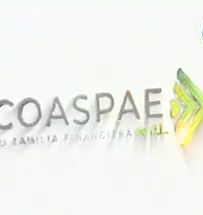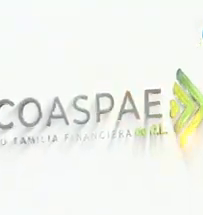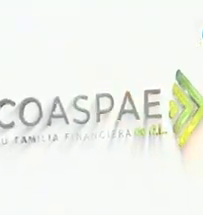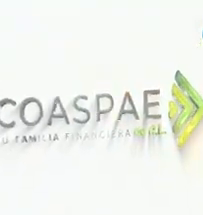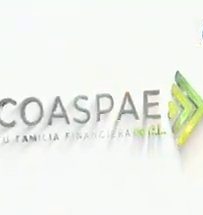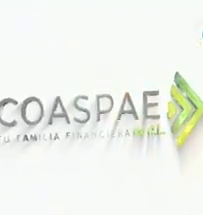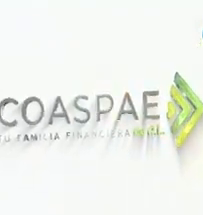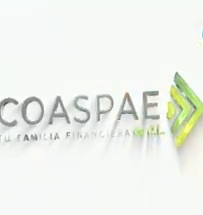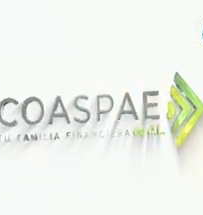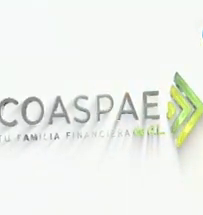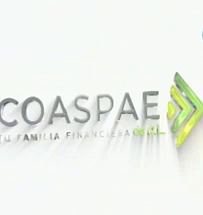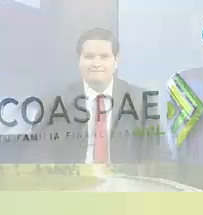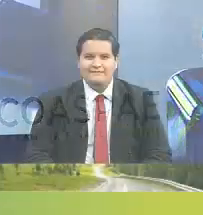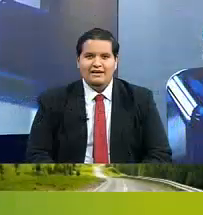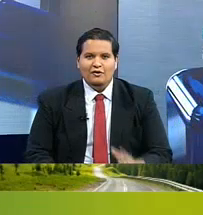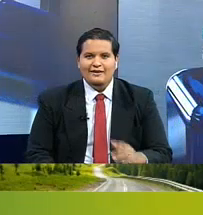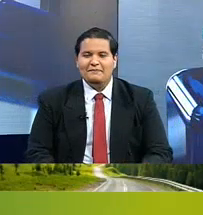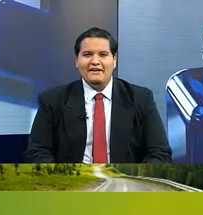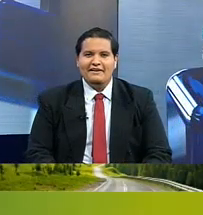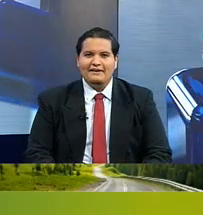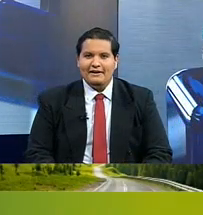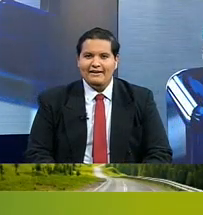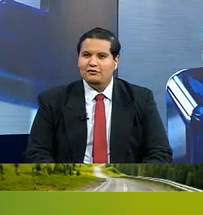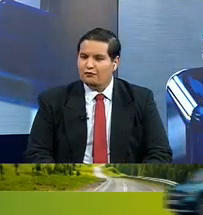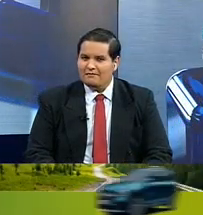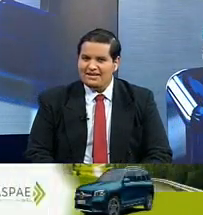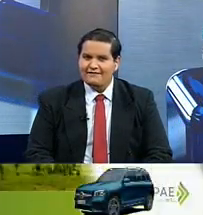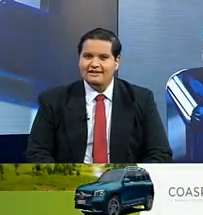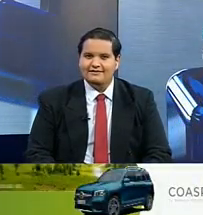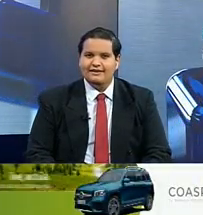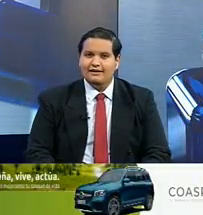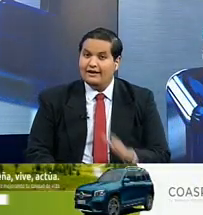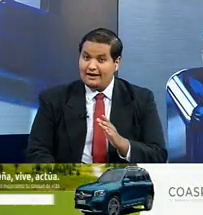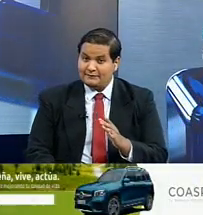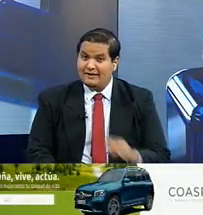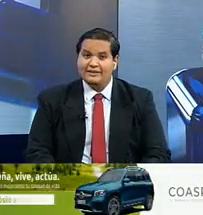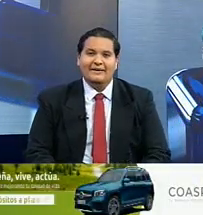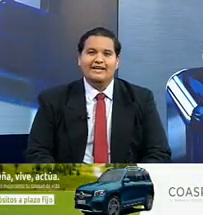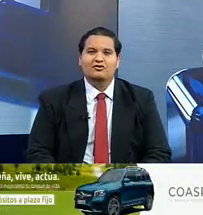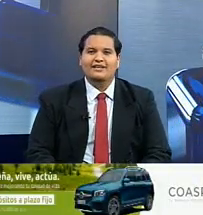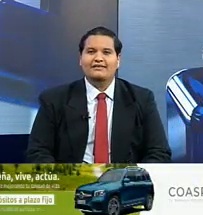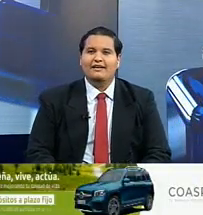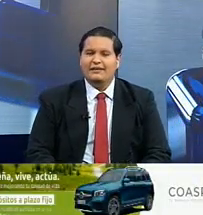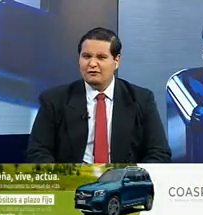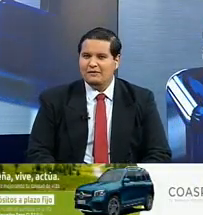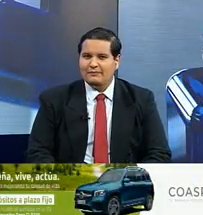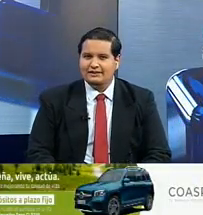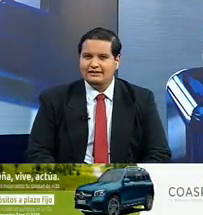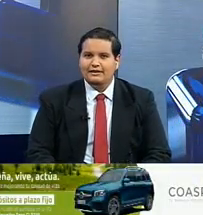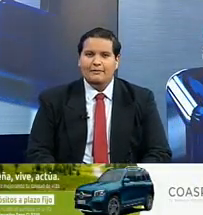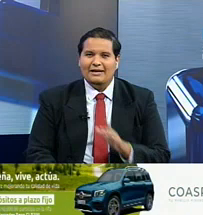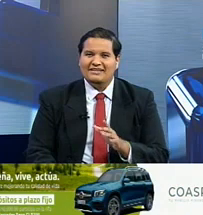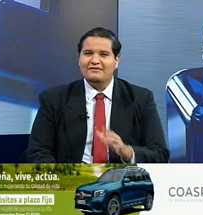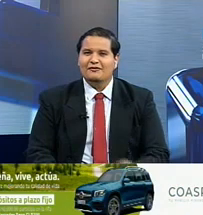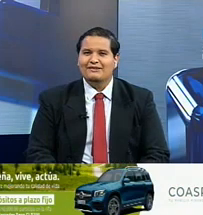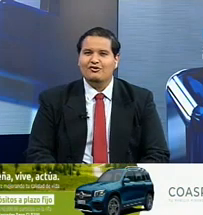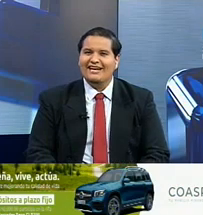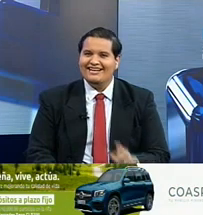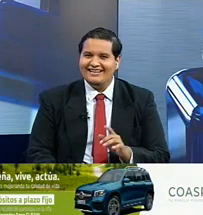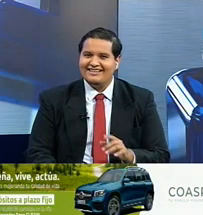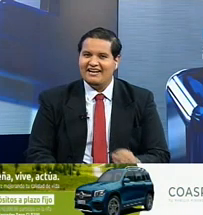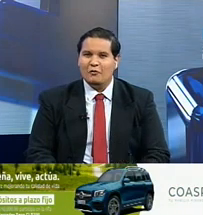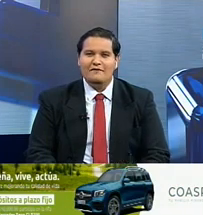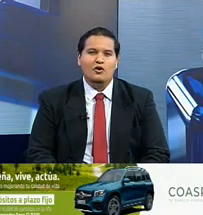financiera. Presenta. Coaspae DRL, tu familia financiera. ¿Qué esperas para asociarte y formar parte? Para más